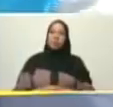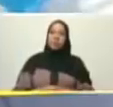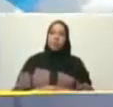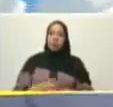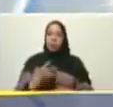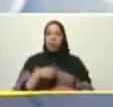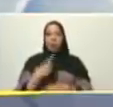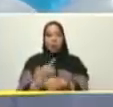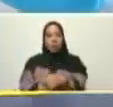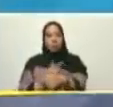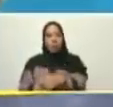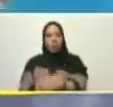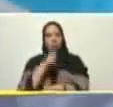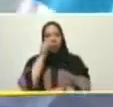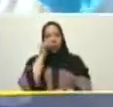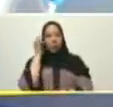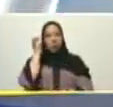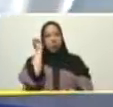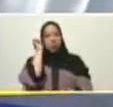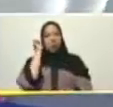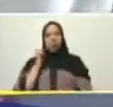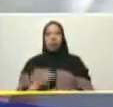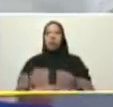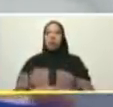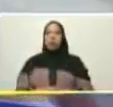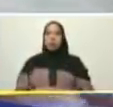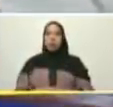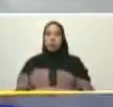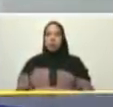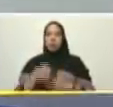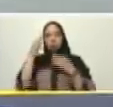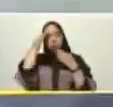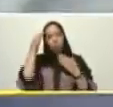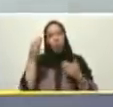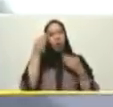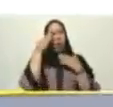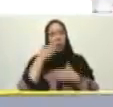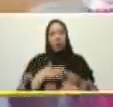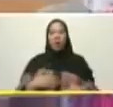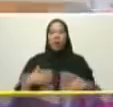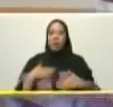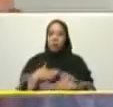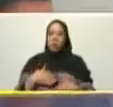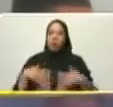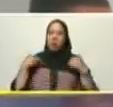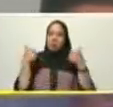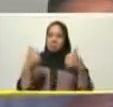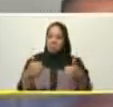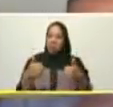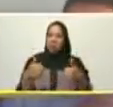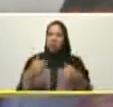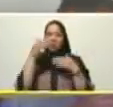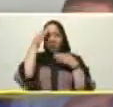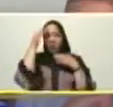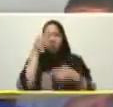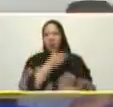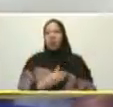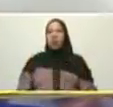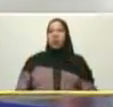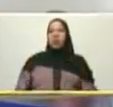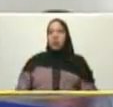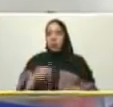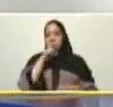hermanos hermanas saludos a ustedes como están bella como te va saludan al presidente Nicolás